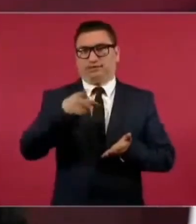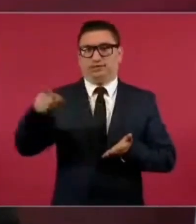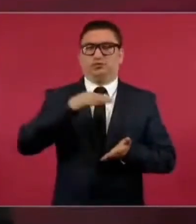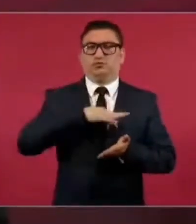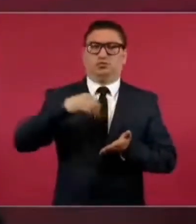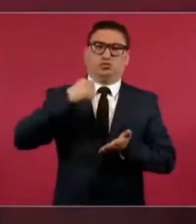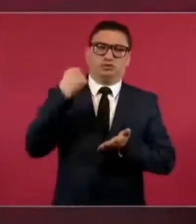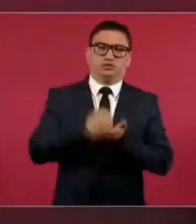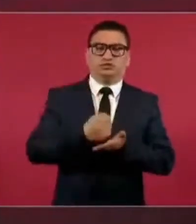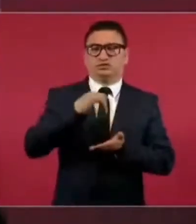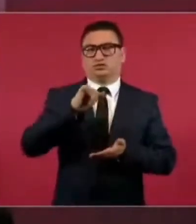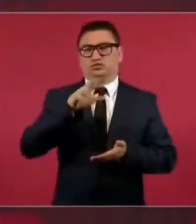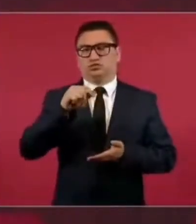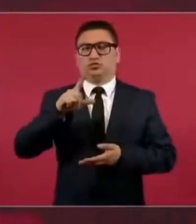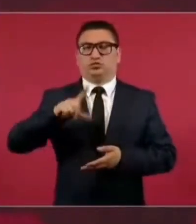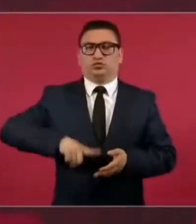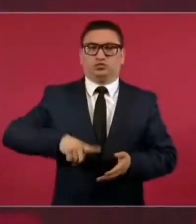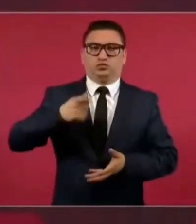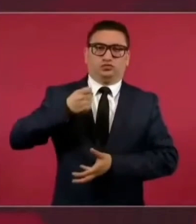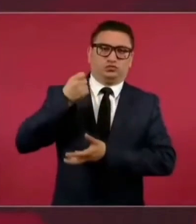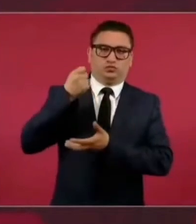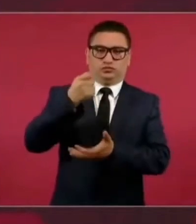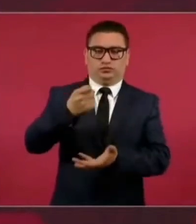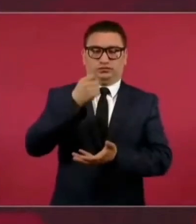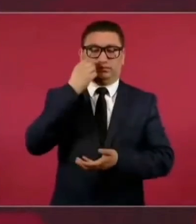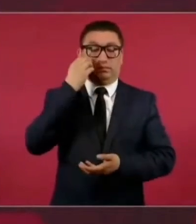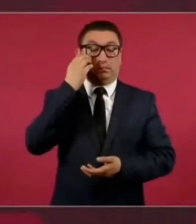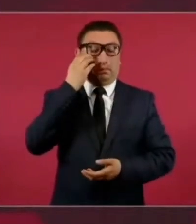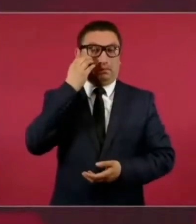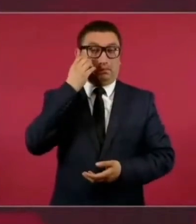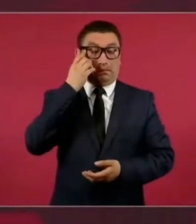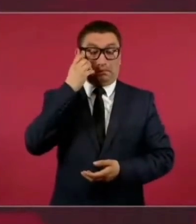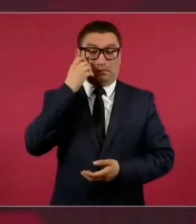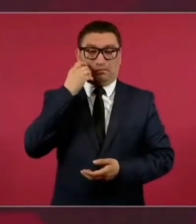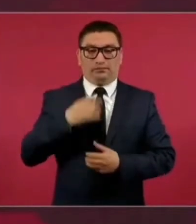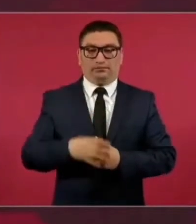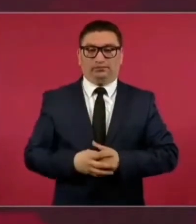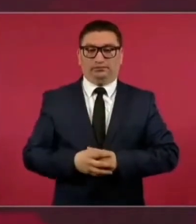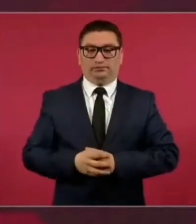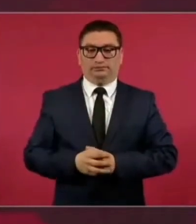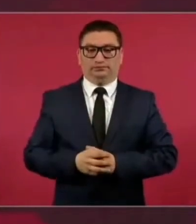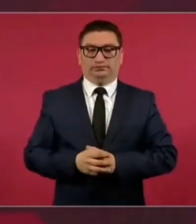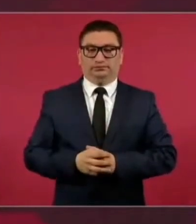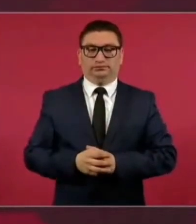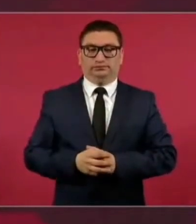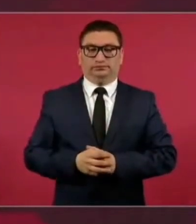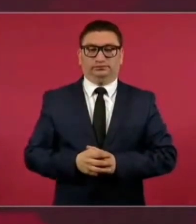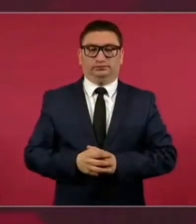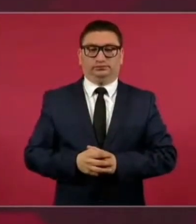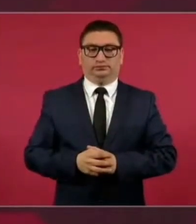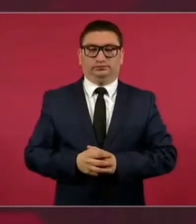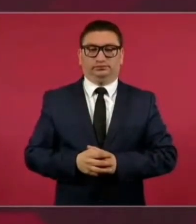el presupuesto y no